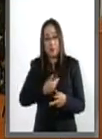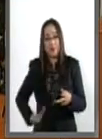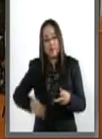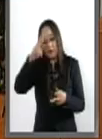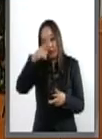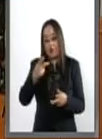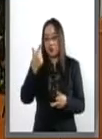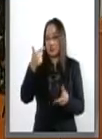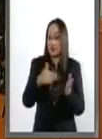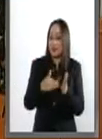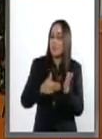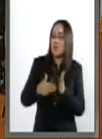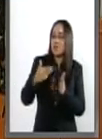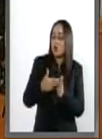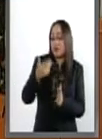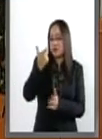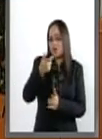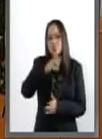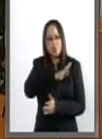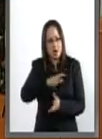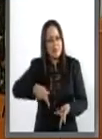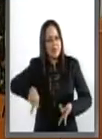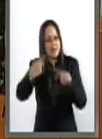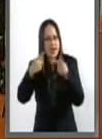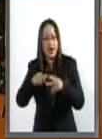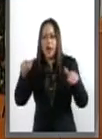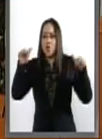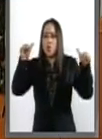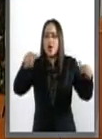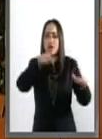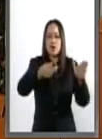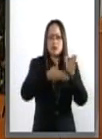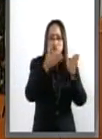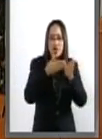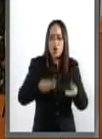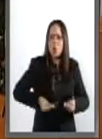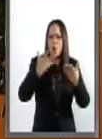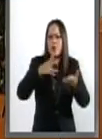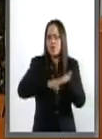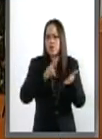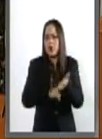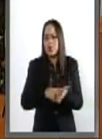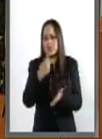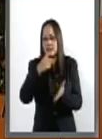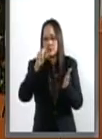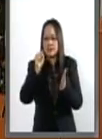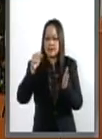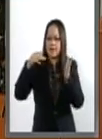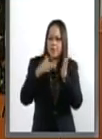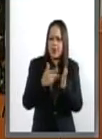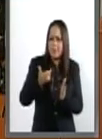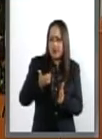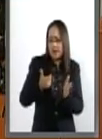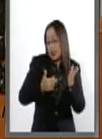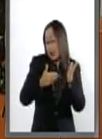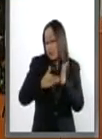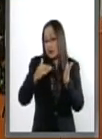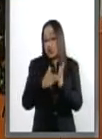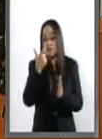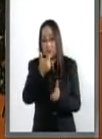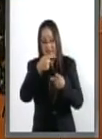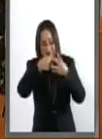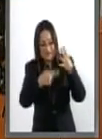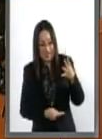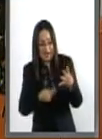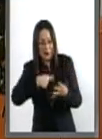7 mil millones de pesos. Un aeropuerto cuya construcción se estima en 160 mil millones de pesos. En fin,